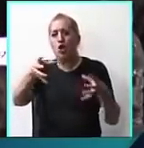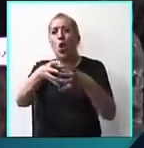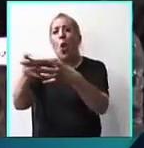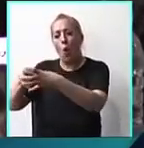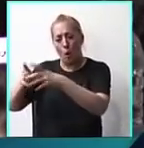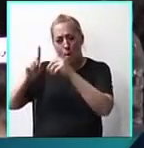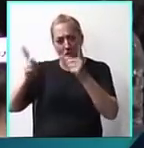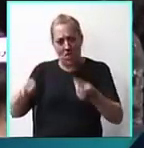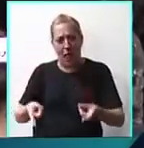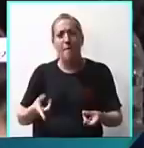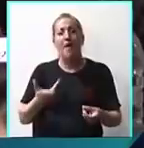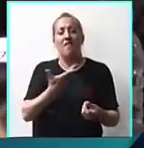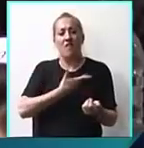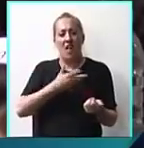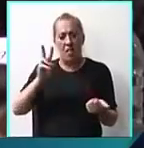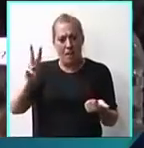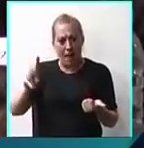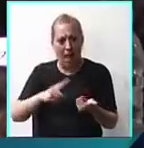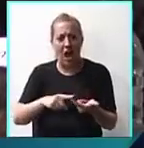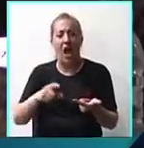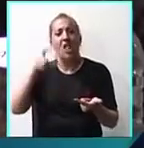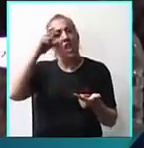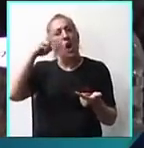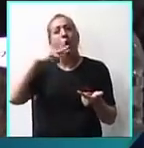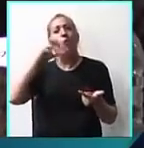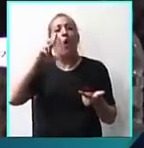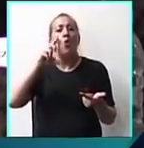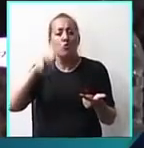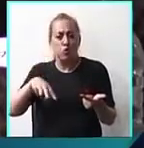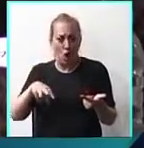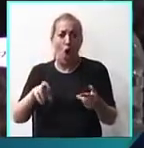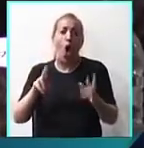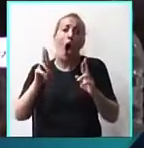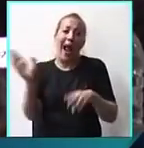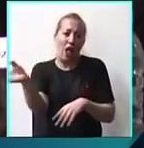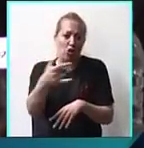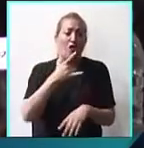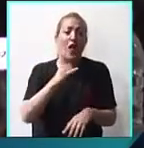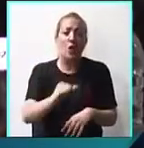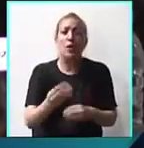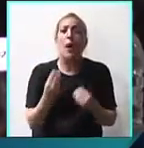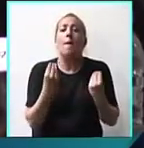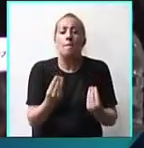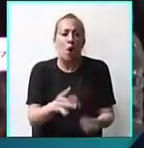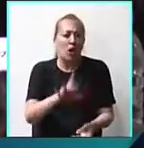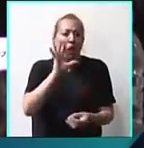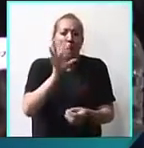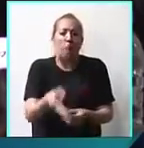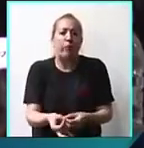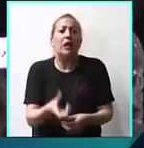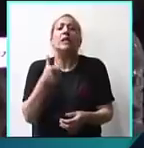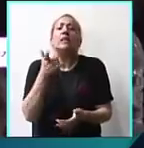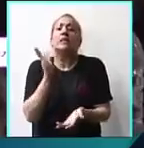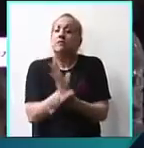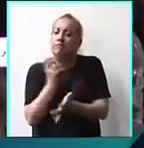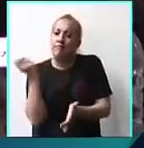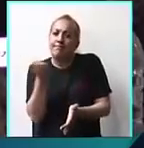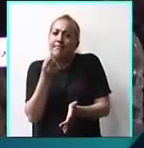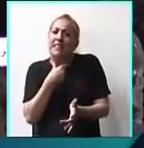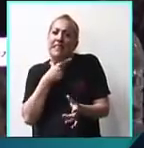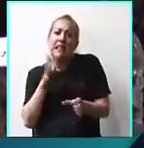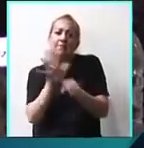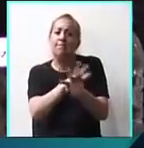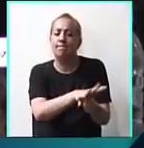llegado al Frente para la Victoria, le ha llegado a evolución, espero que también todos lo denuncien porque es claramente persecutorio lo que están